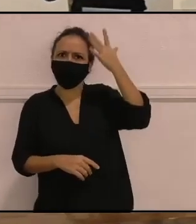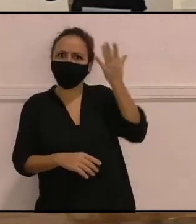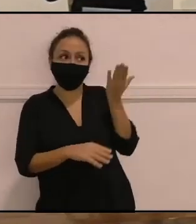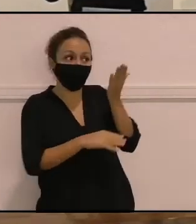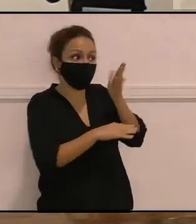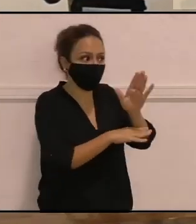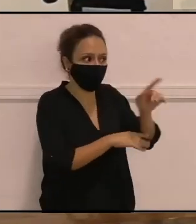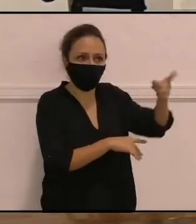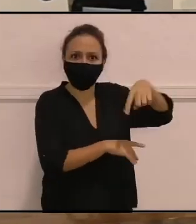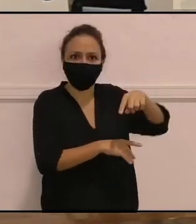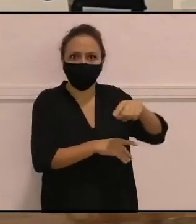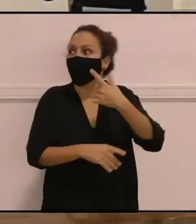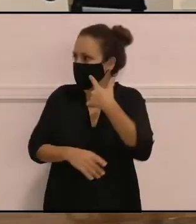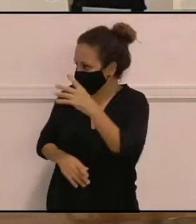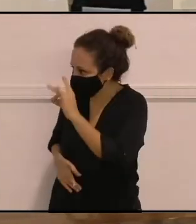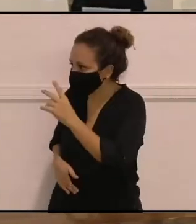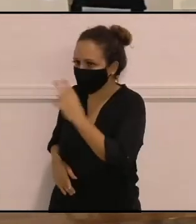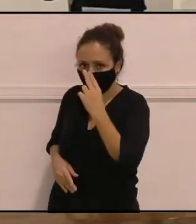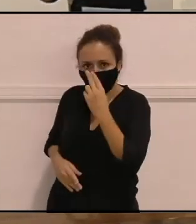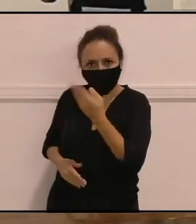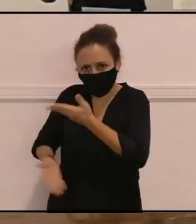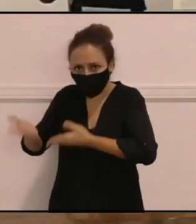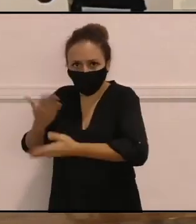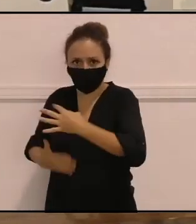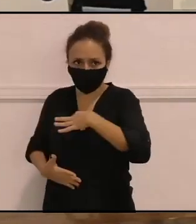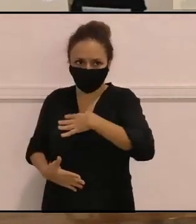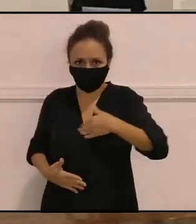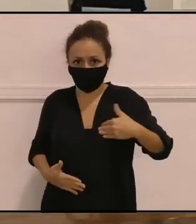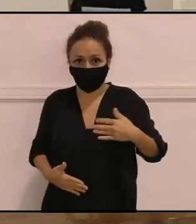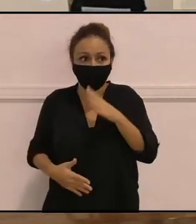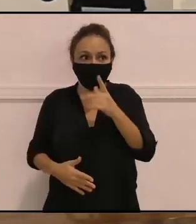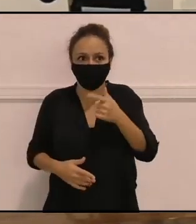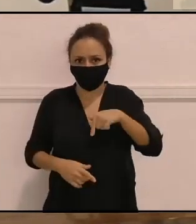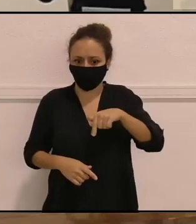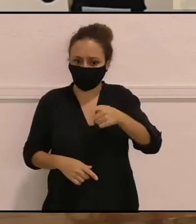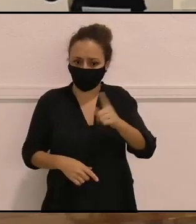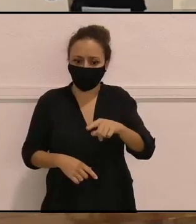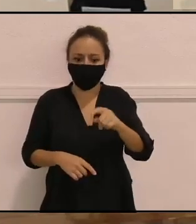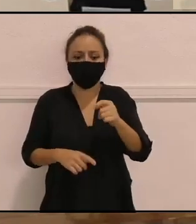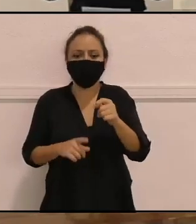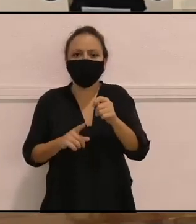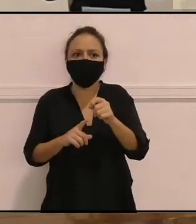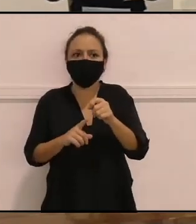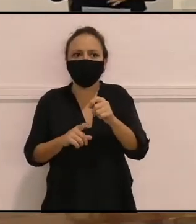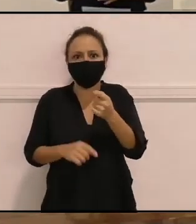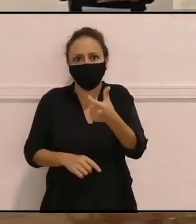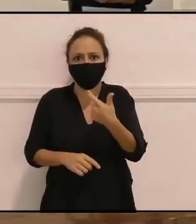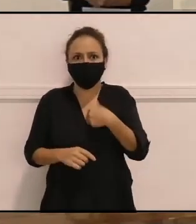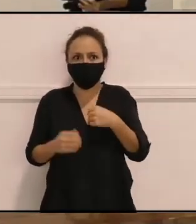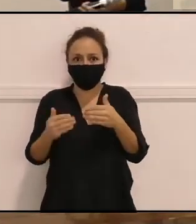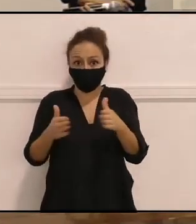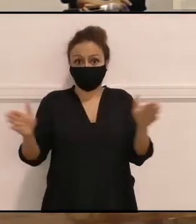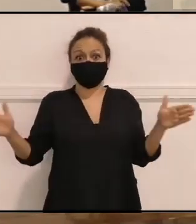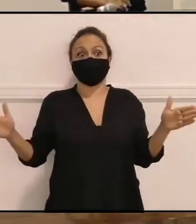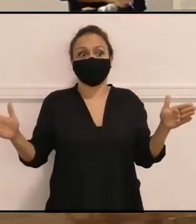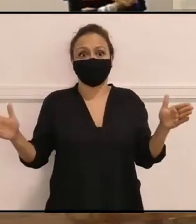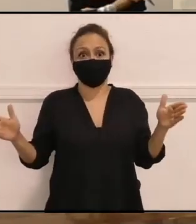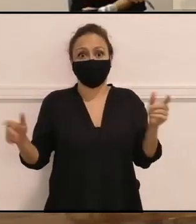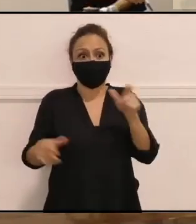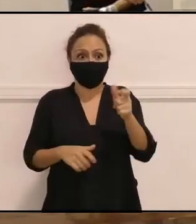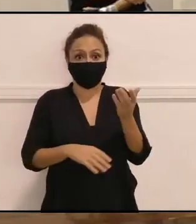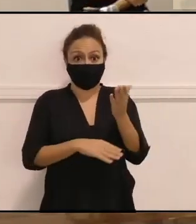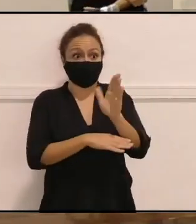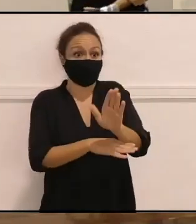colaborar y hoy eso se agradece porque esto también tiene un nivel, ¿no? De desnudo, como decía Álvaro, de exposición y eso siempre es